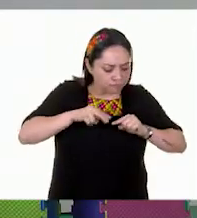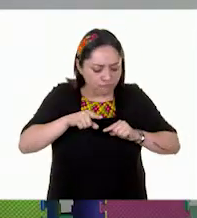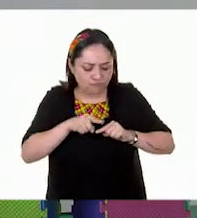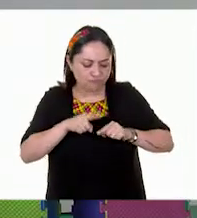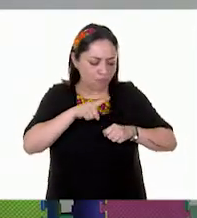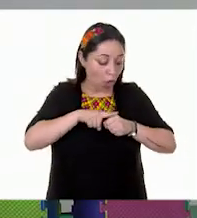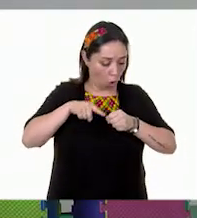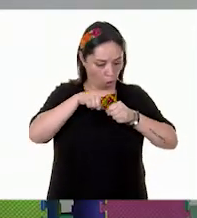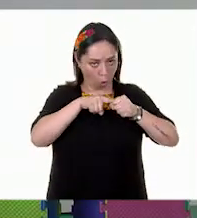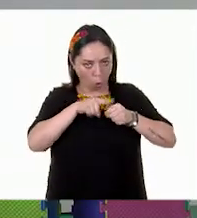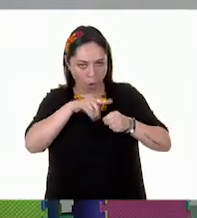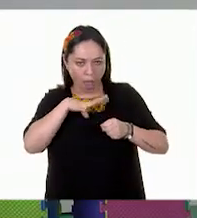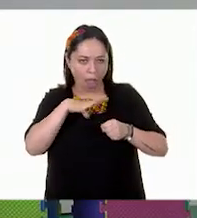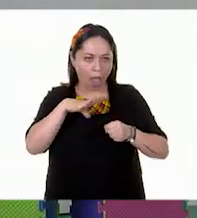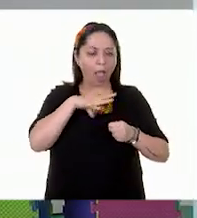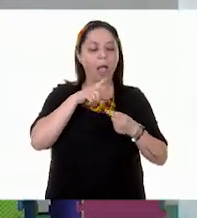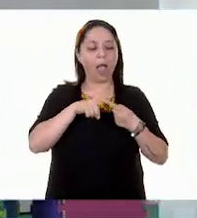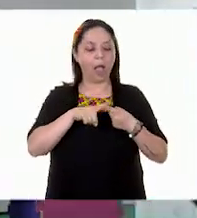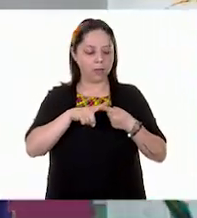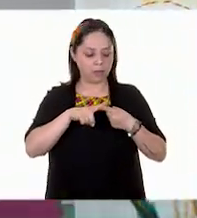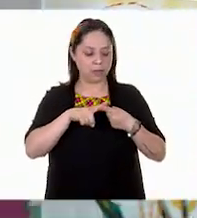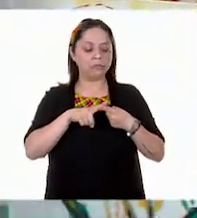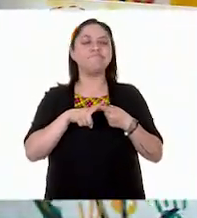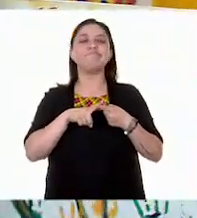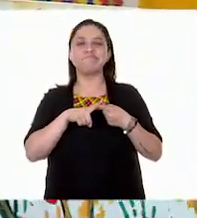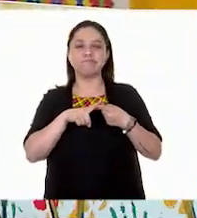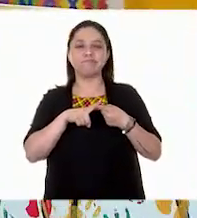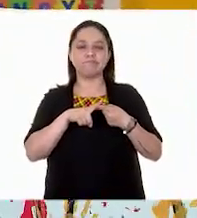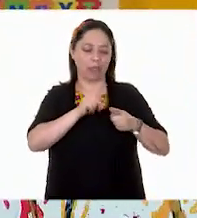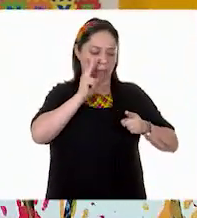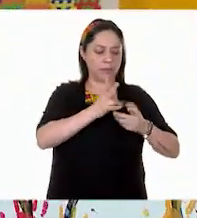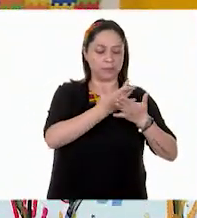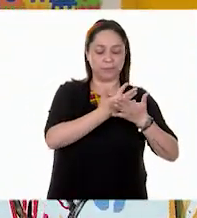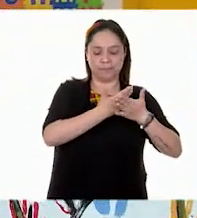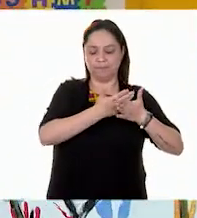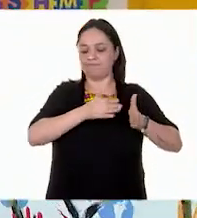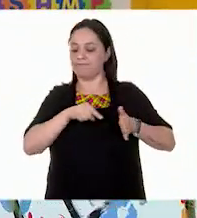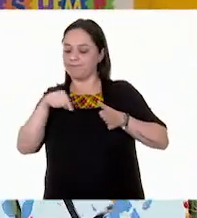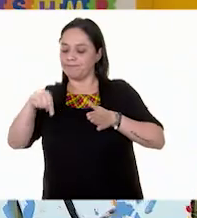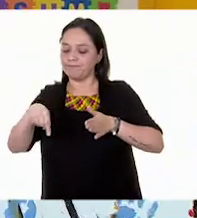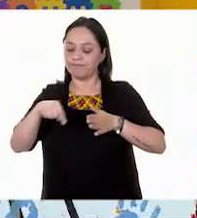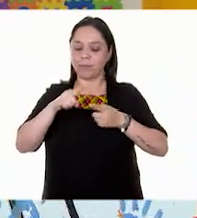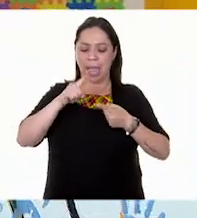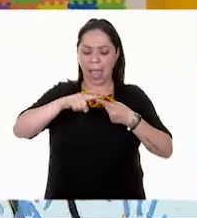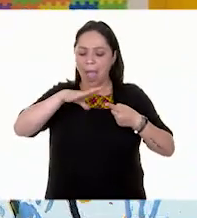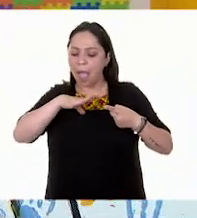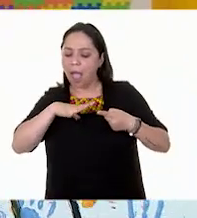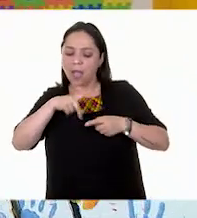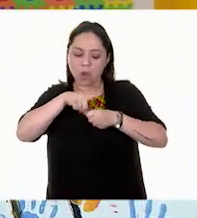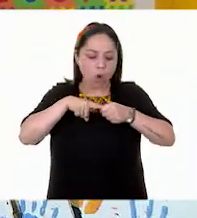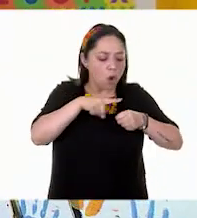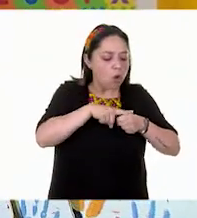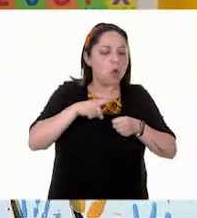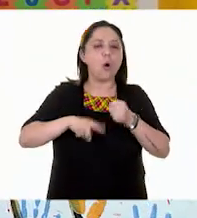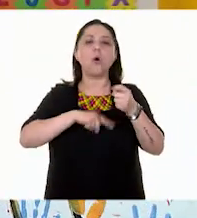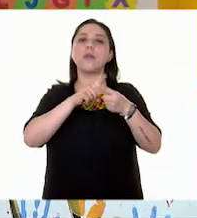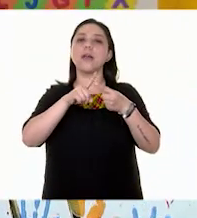colores. Aquí están. A ver, voy a acomodarme de este lado. Tenemos colores.